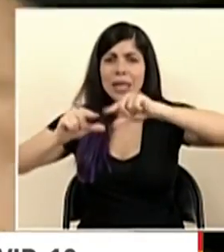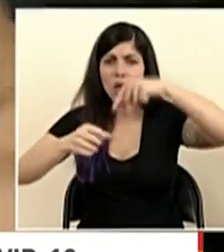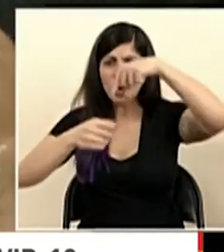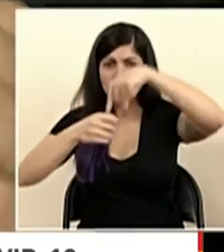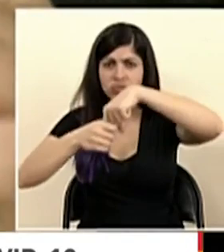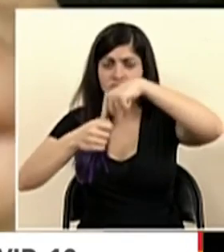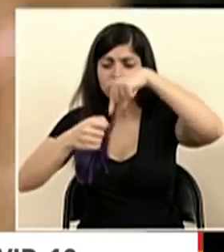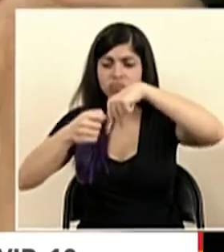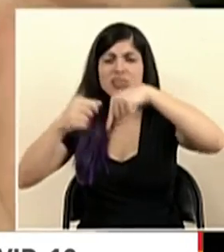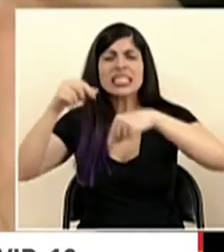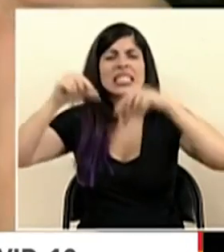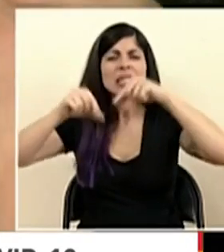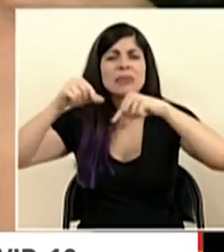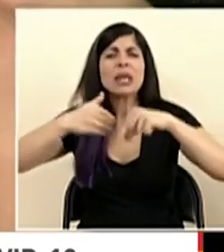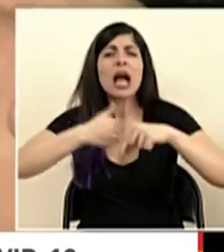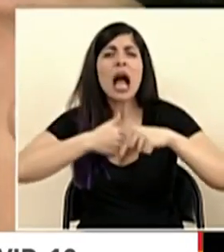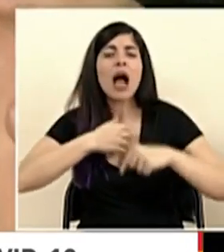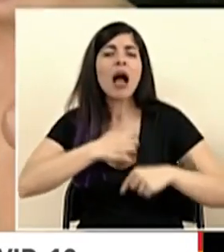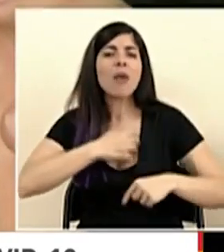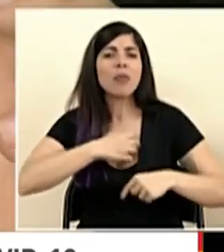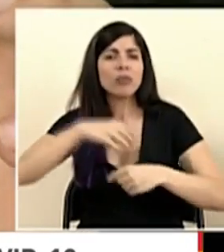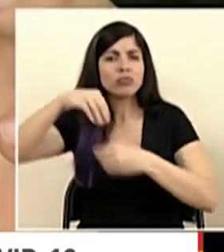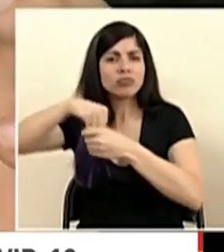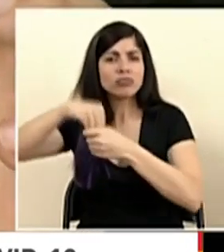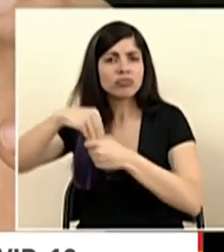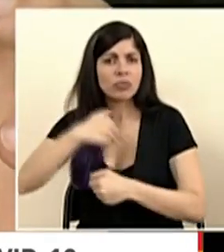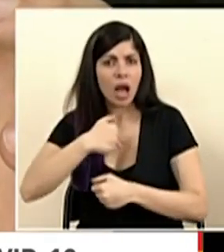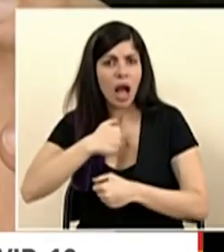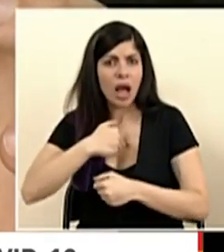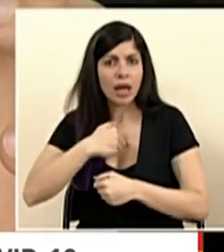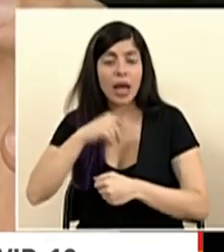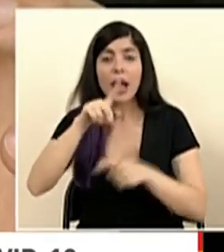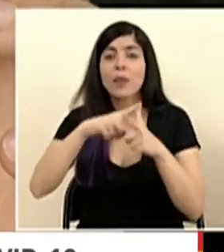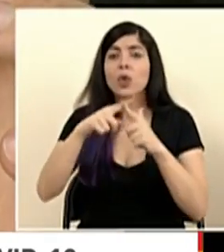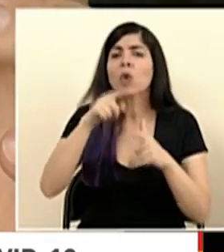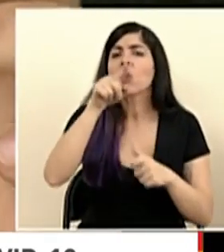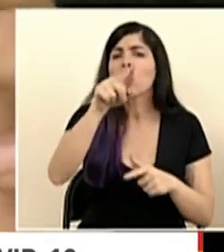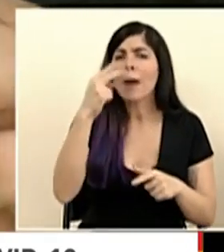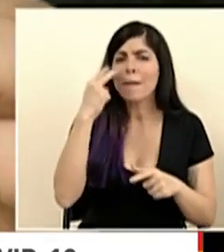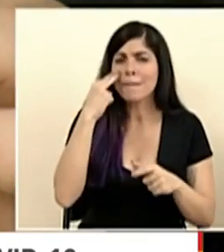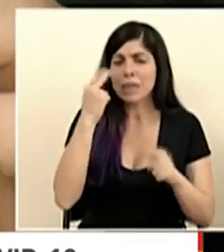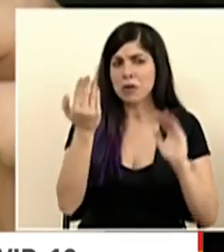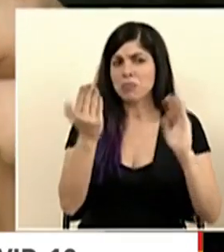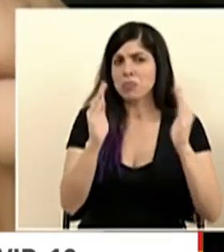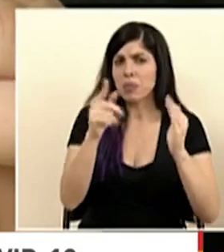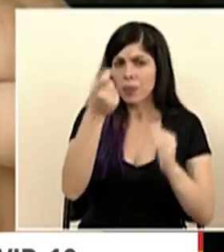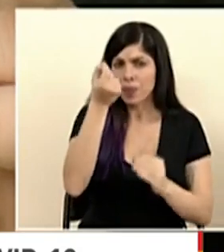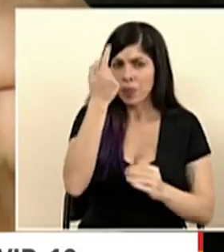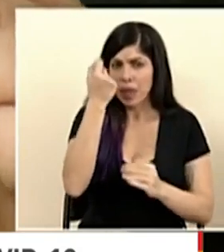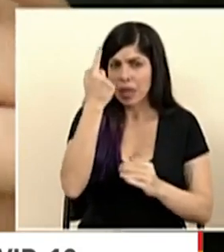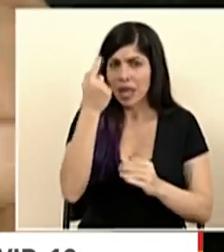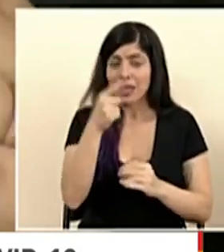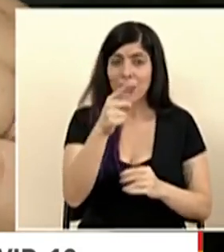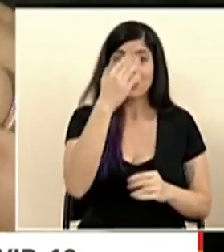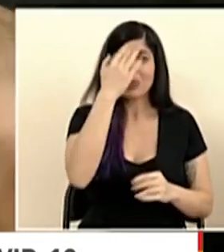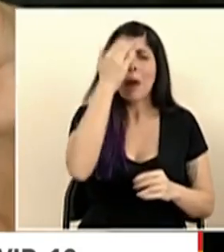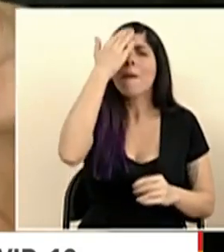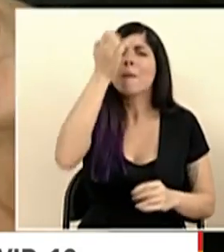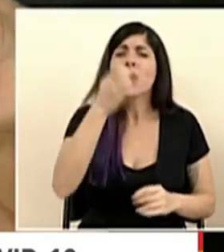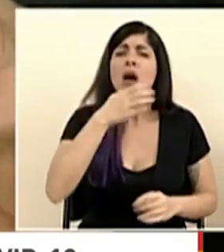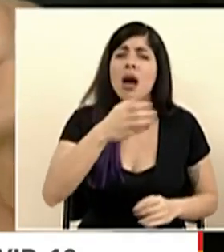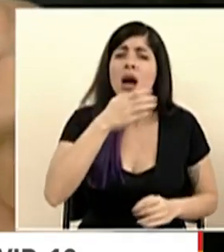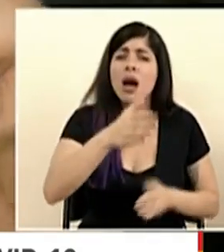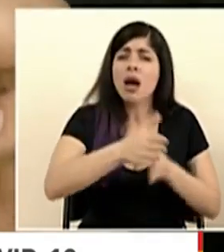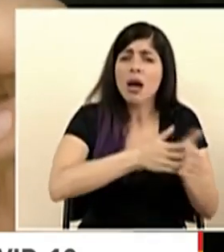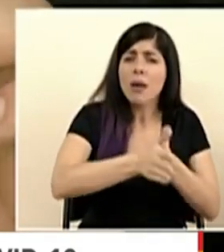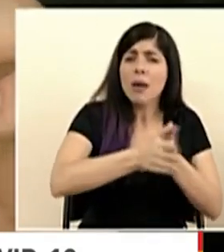tiene entre otras cosas detergentes. Entonces hagan ustedes la analogía con la razón para la cual nos lavamos